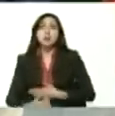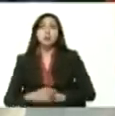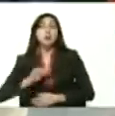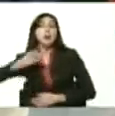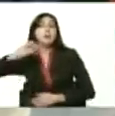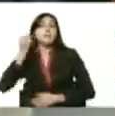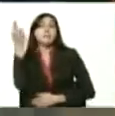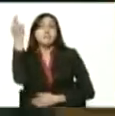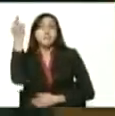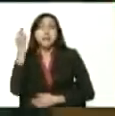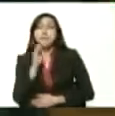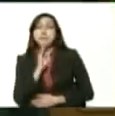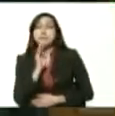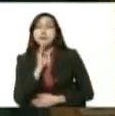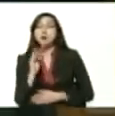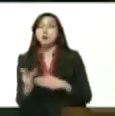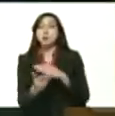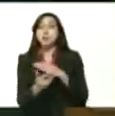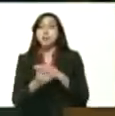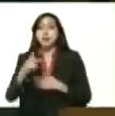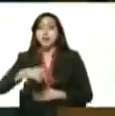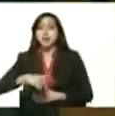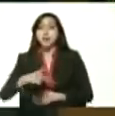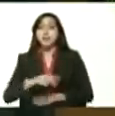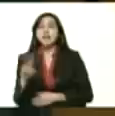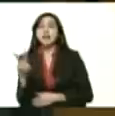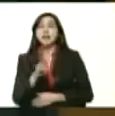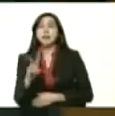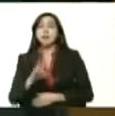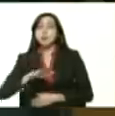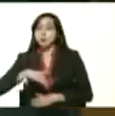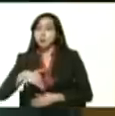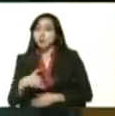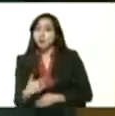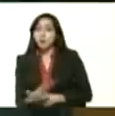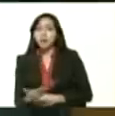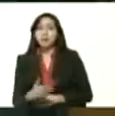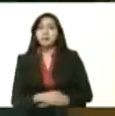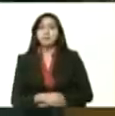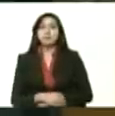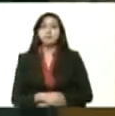banco digital del país que puede, si sale de todas